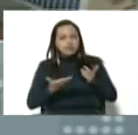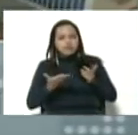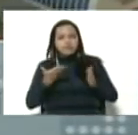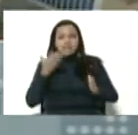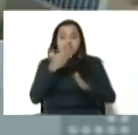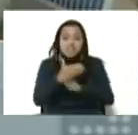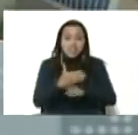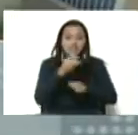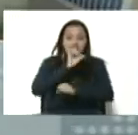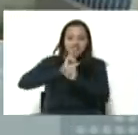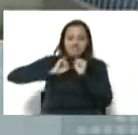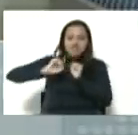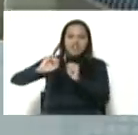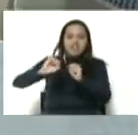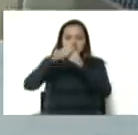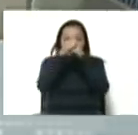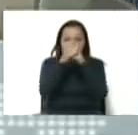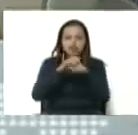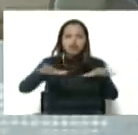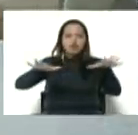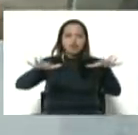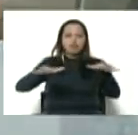a la ofensiva de expansión.